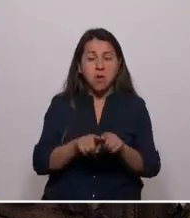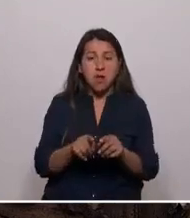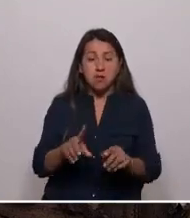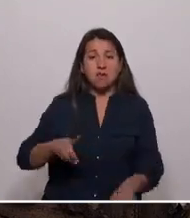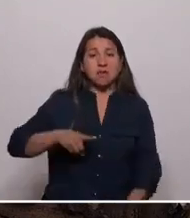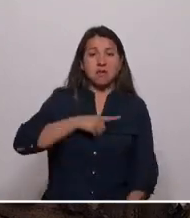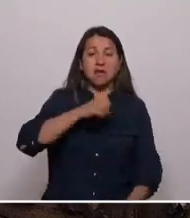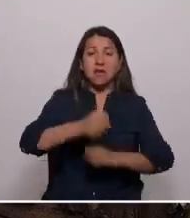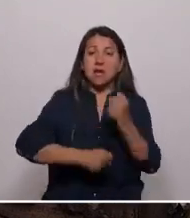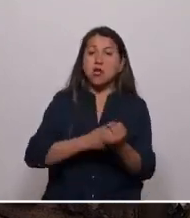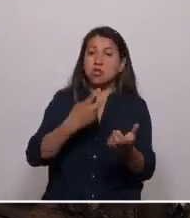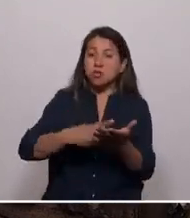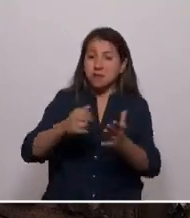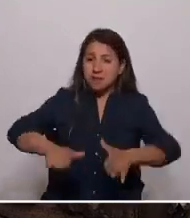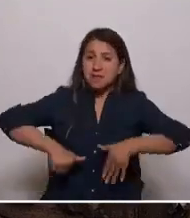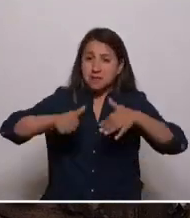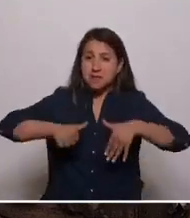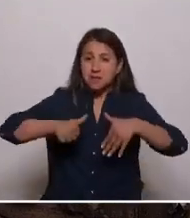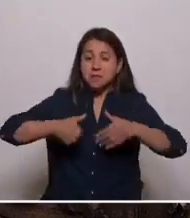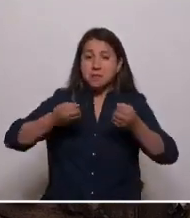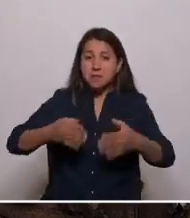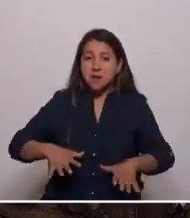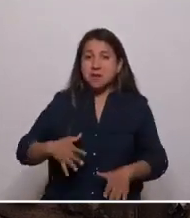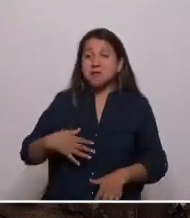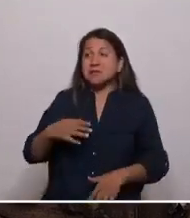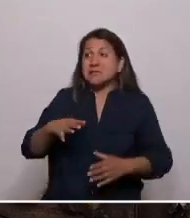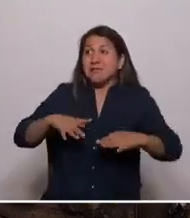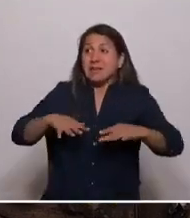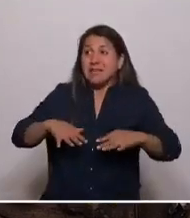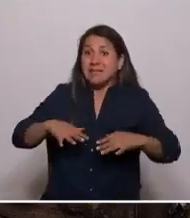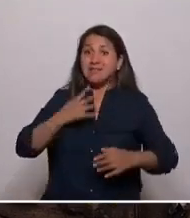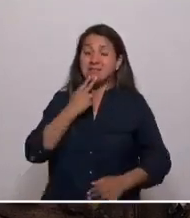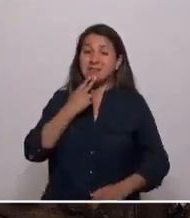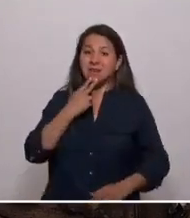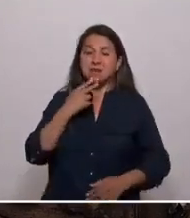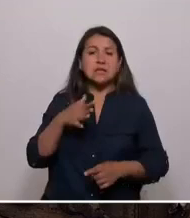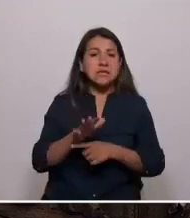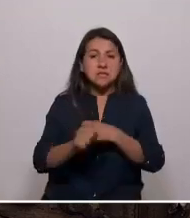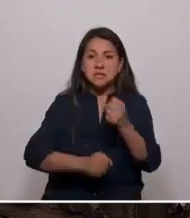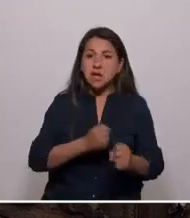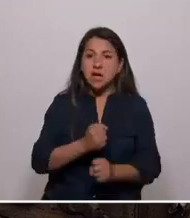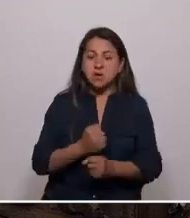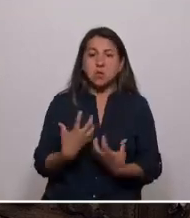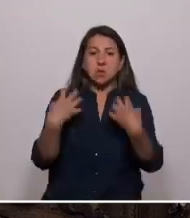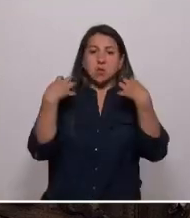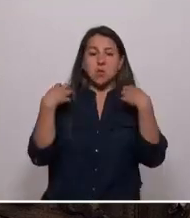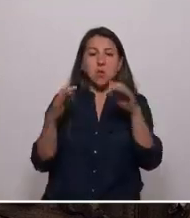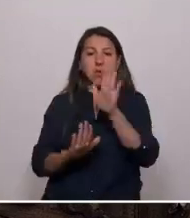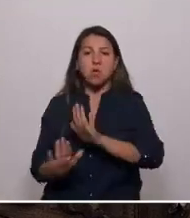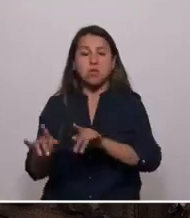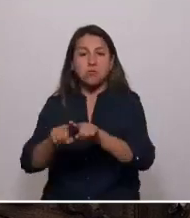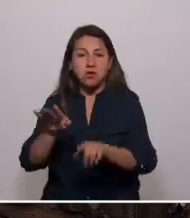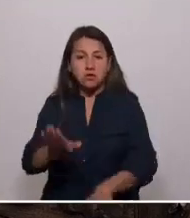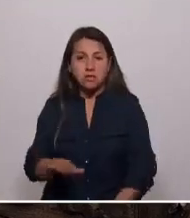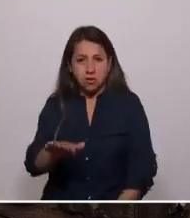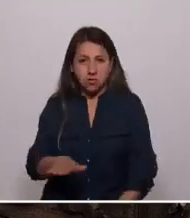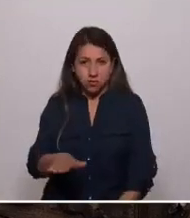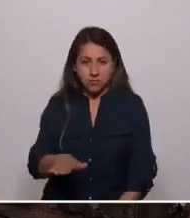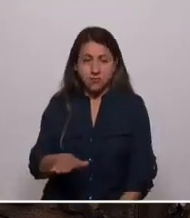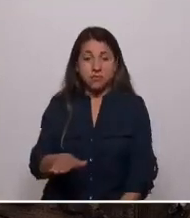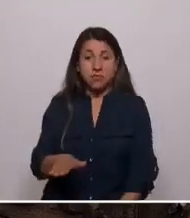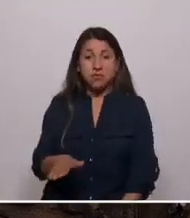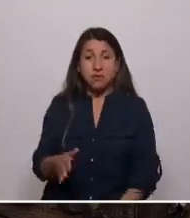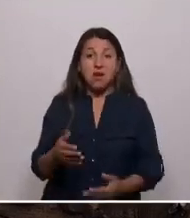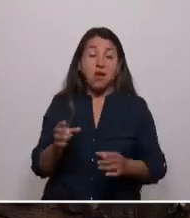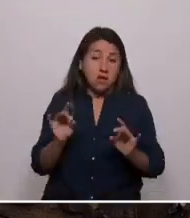En el año 2016 yo perdí la felicidad y las ganas de vivir. Solo tenía 15 años cuando tuve que hacerme cargo de mi hermano chico, Agustín. Porque